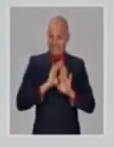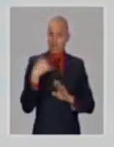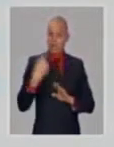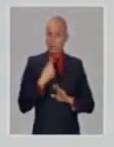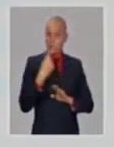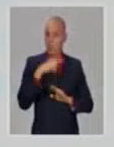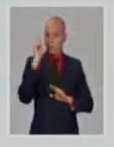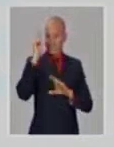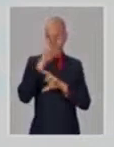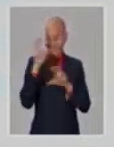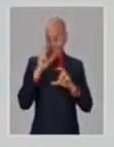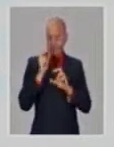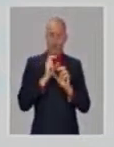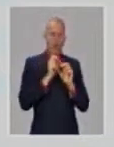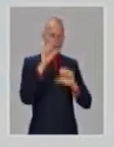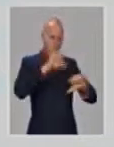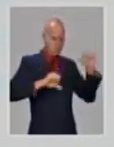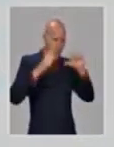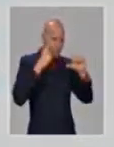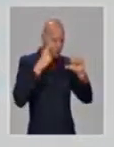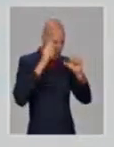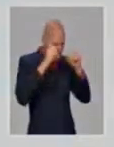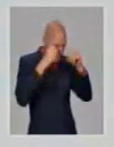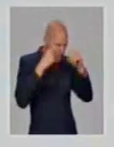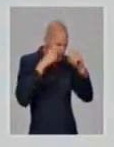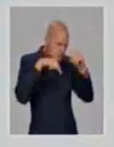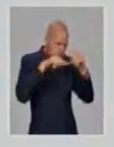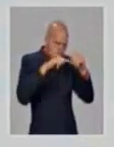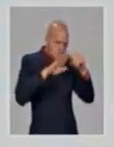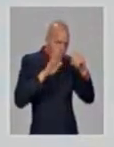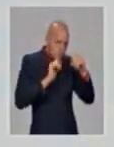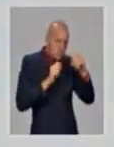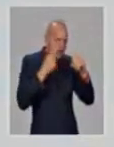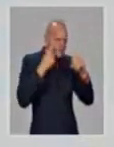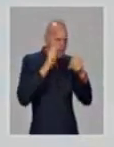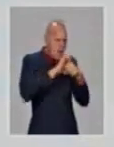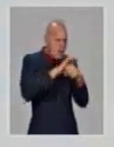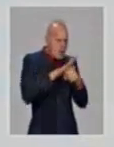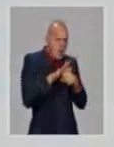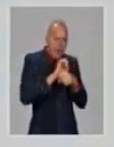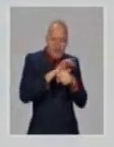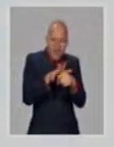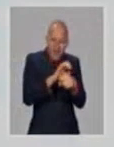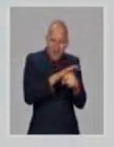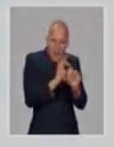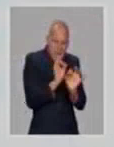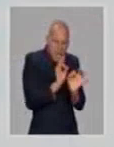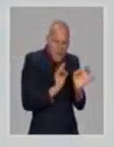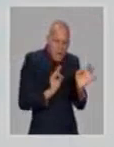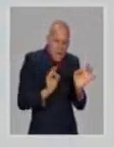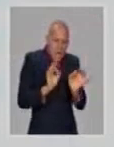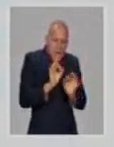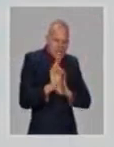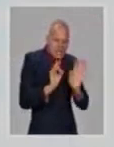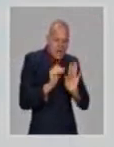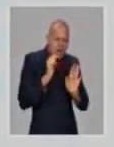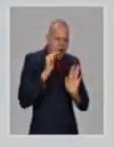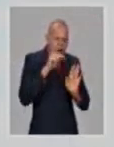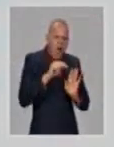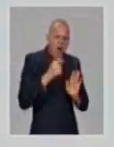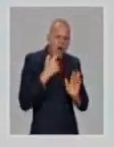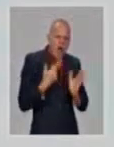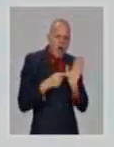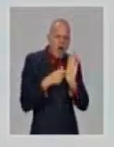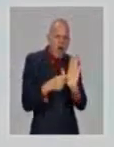estudio? Bien, ahí están listadas, en la columna de la izquierda, las variantes reconocidas